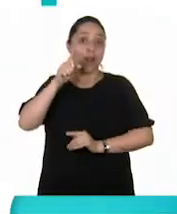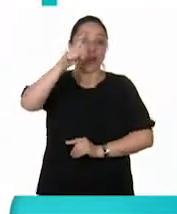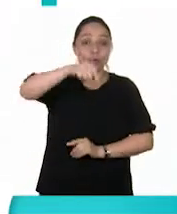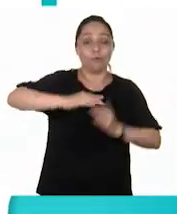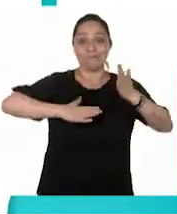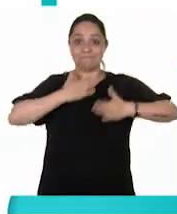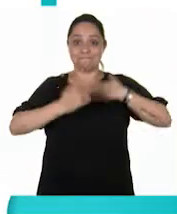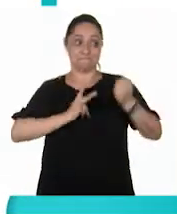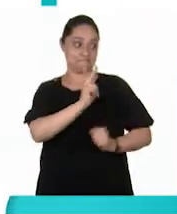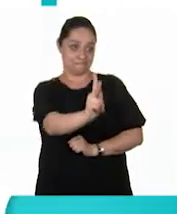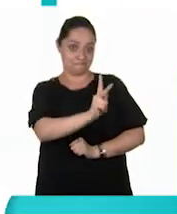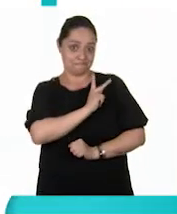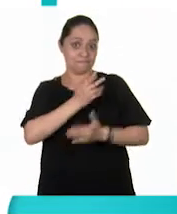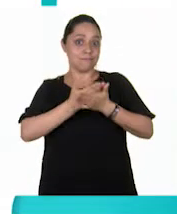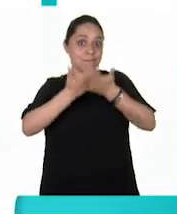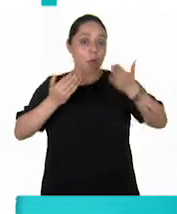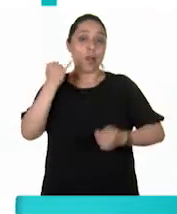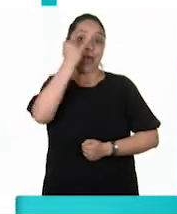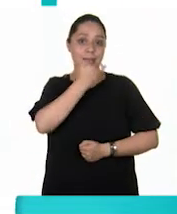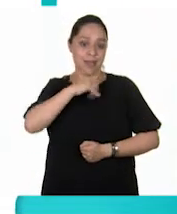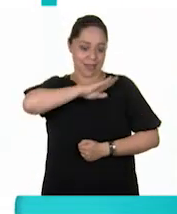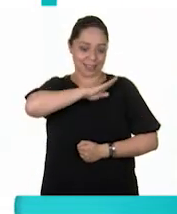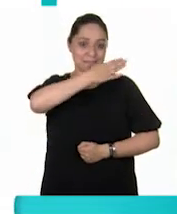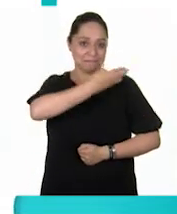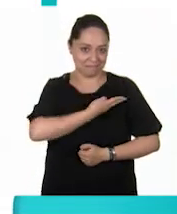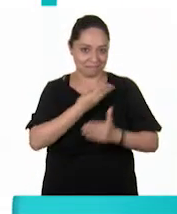nosotros. Continuamos con Lengua Materna.